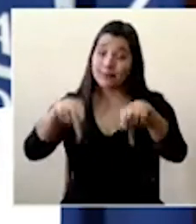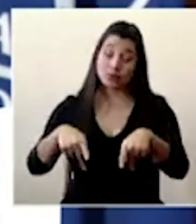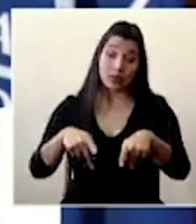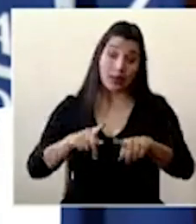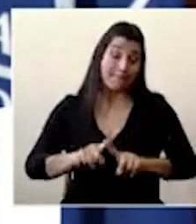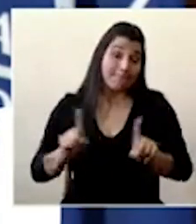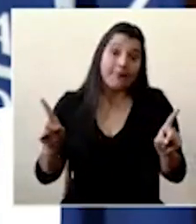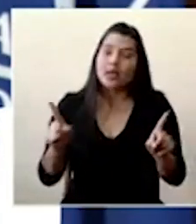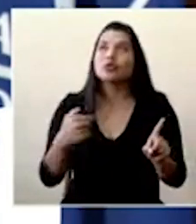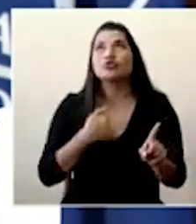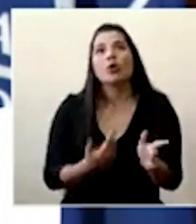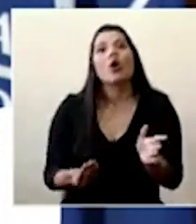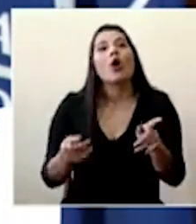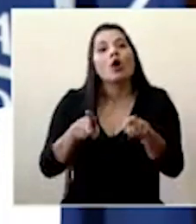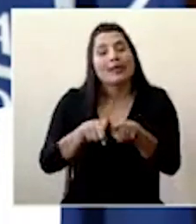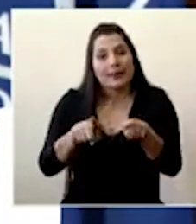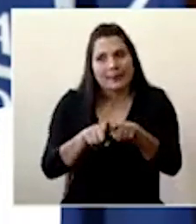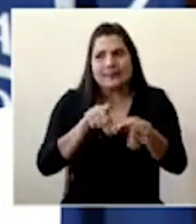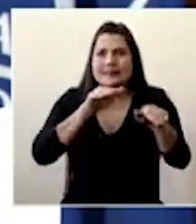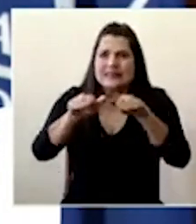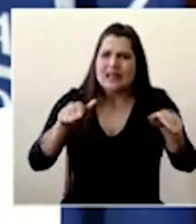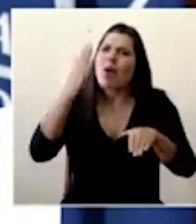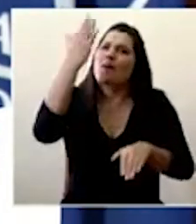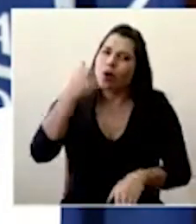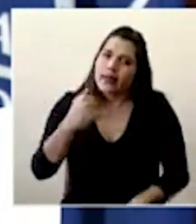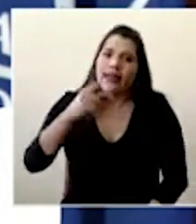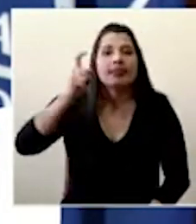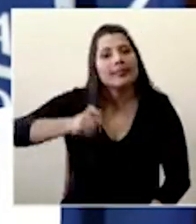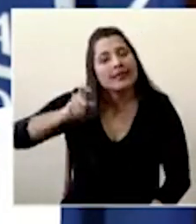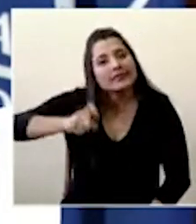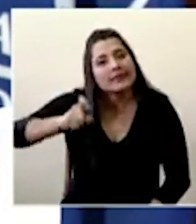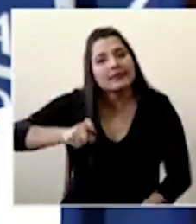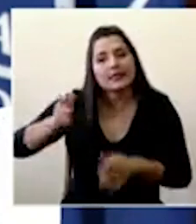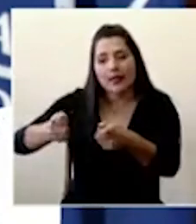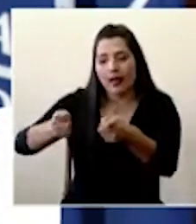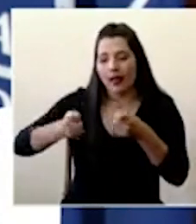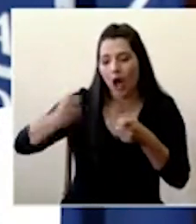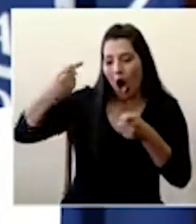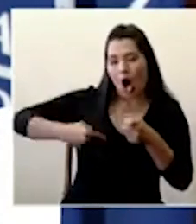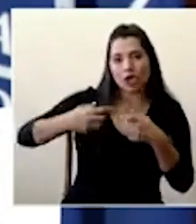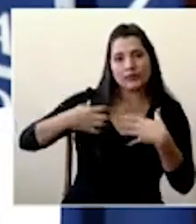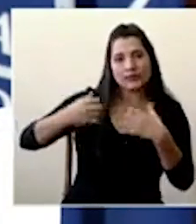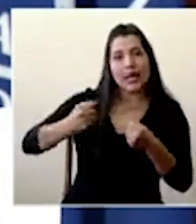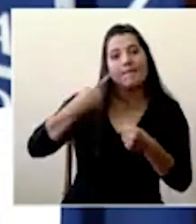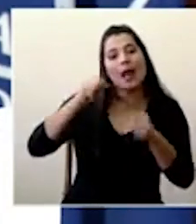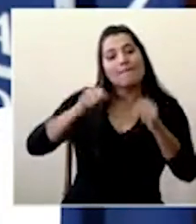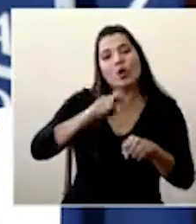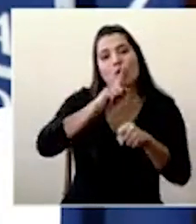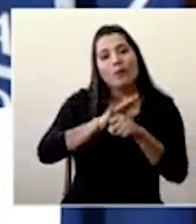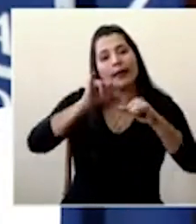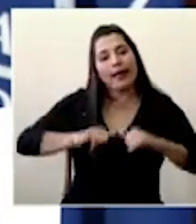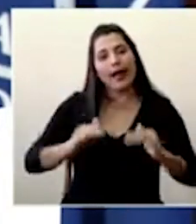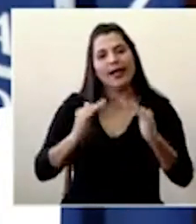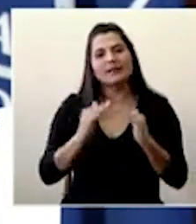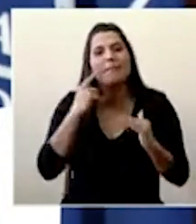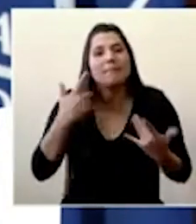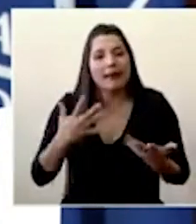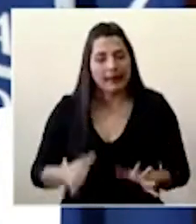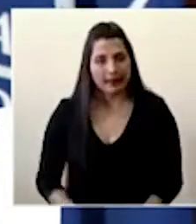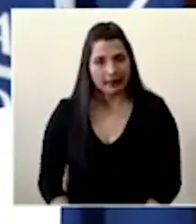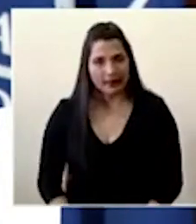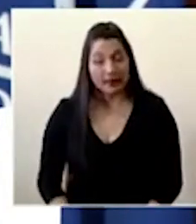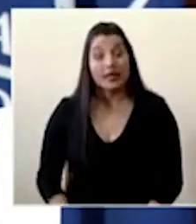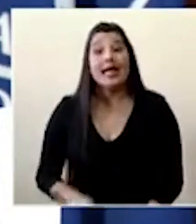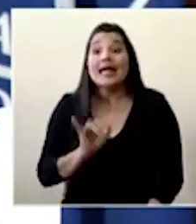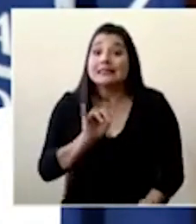eso yo también llamo a que por qué tiene que haber una orden sanitaria para que la persona cumpla con su aislamiento con su cuarentena o como indicamos